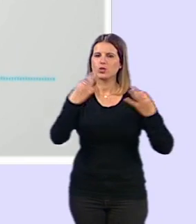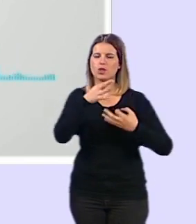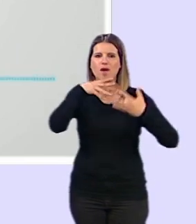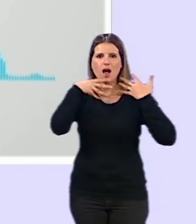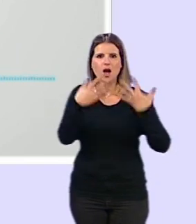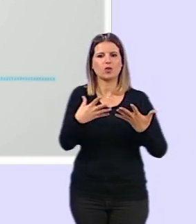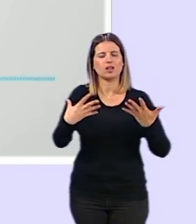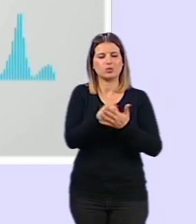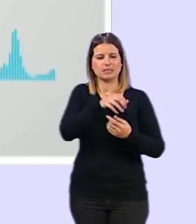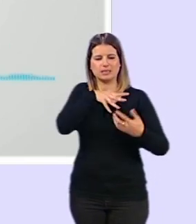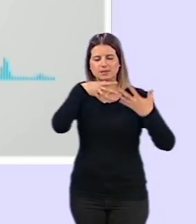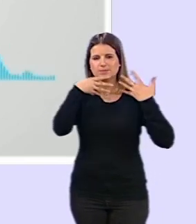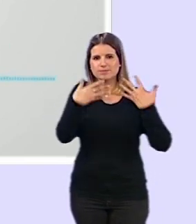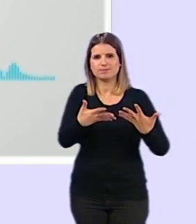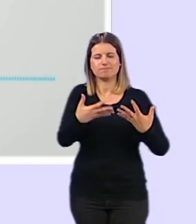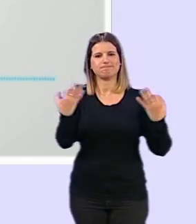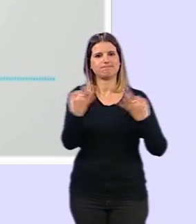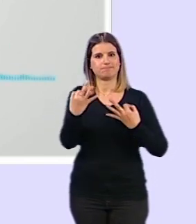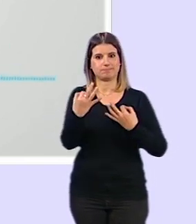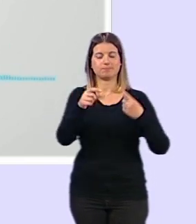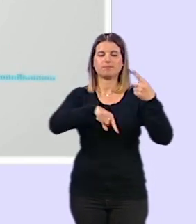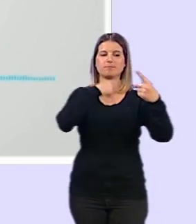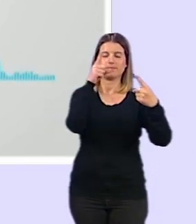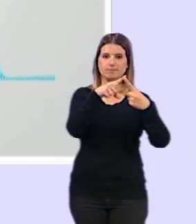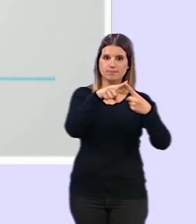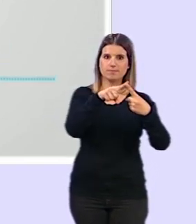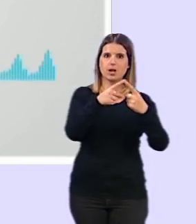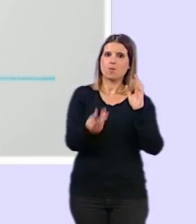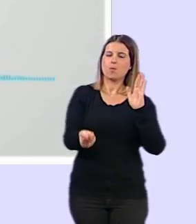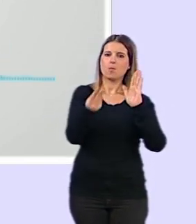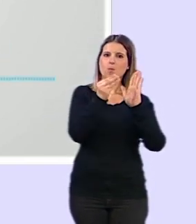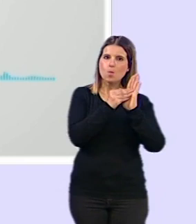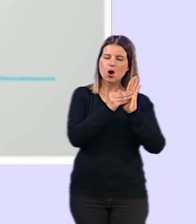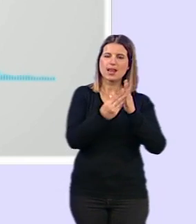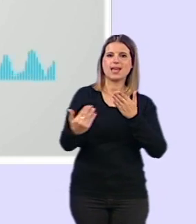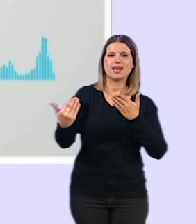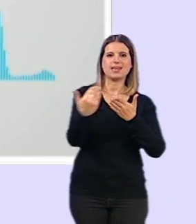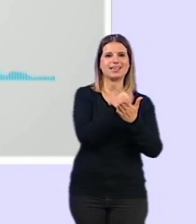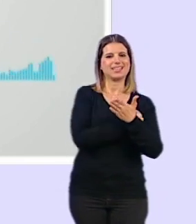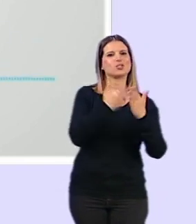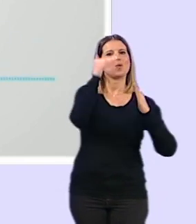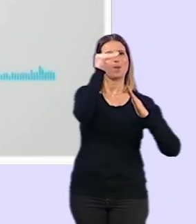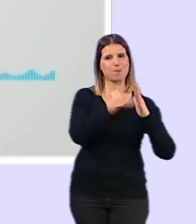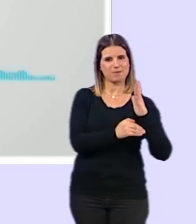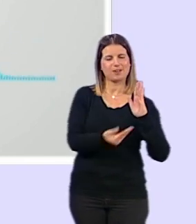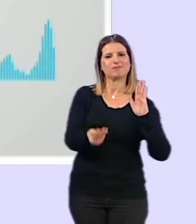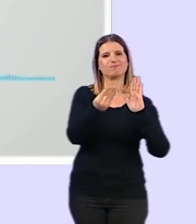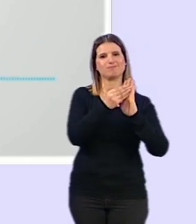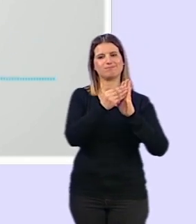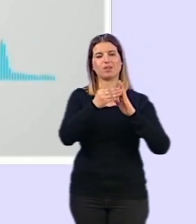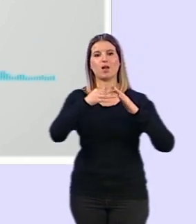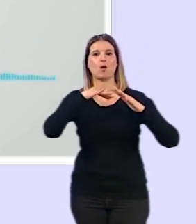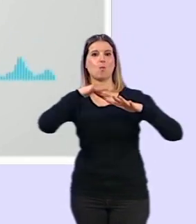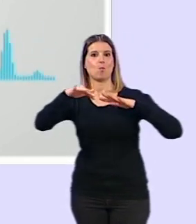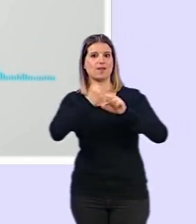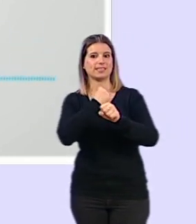la actualidad, digamos, que tiene que permitir, por una parte, contemplar el descenso de ingresos, contemplar el descenso de actividad y,